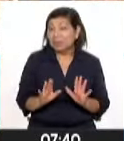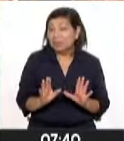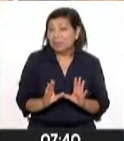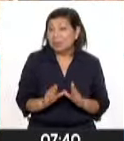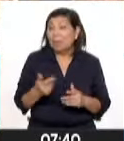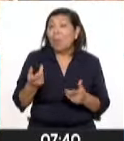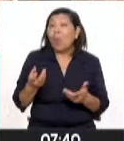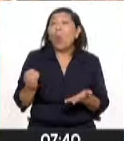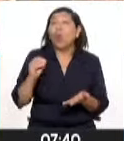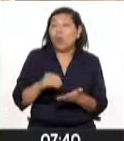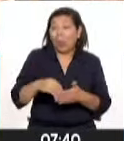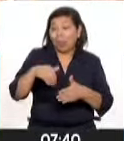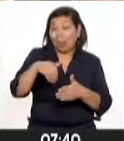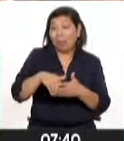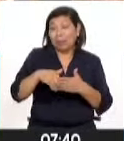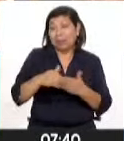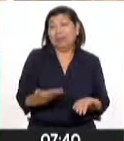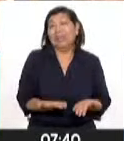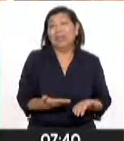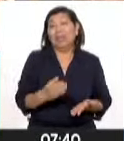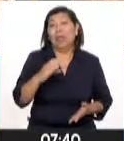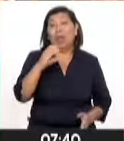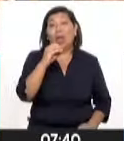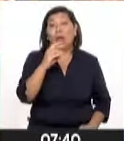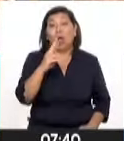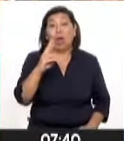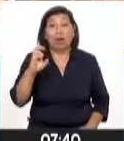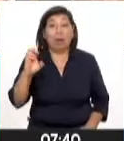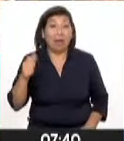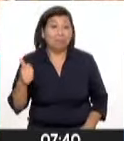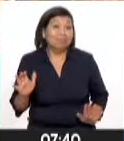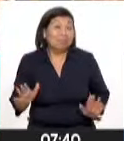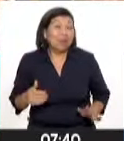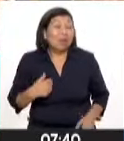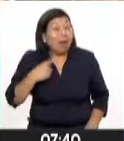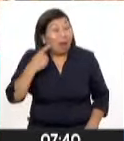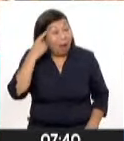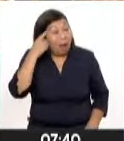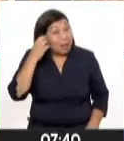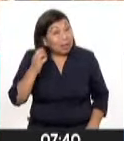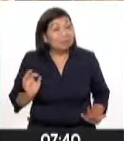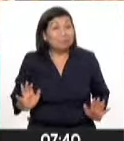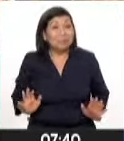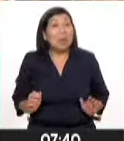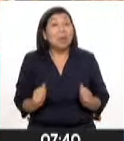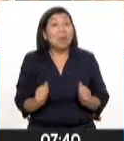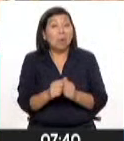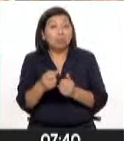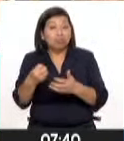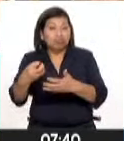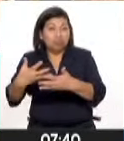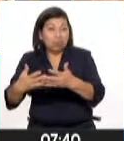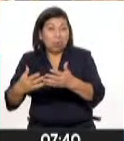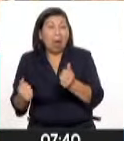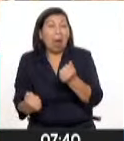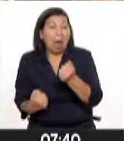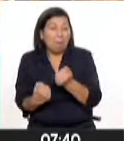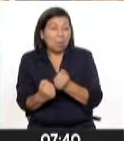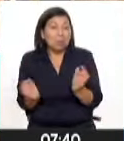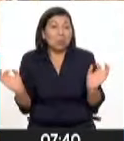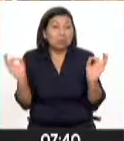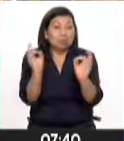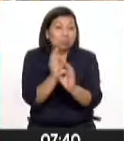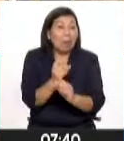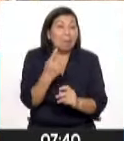postulación presidencial Caso contrario, yo creo que Rafael Correa cuenta con varios delfines que lo puedan reemplazar